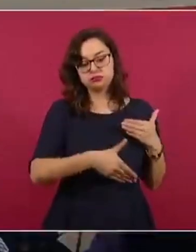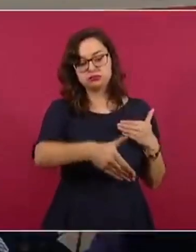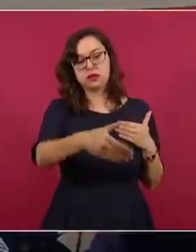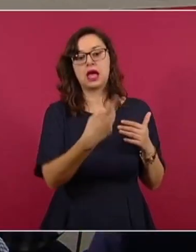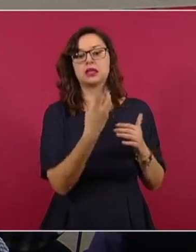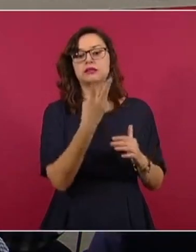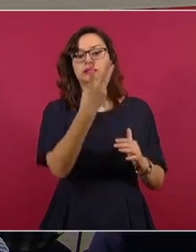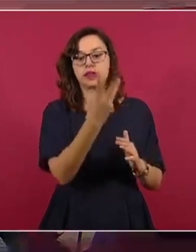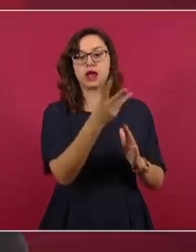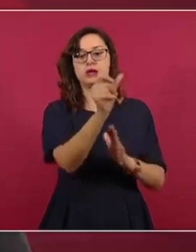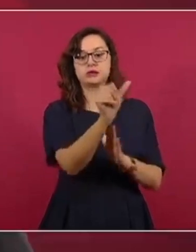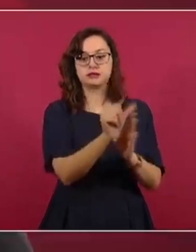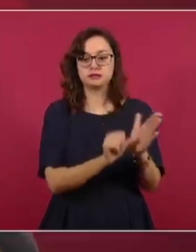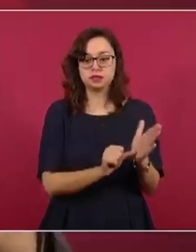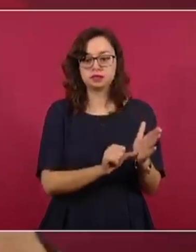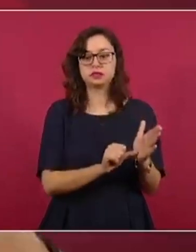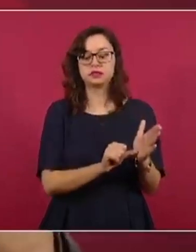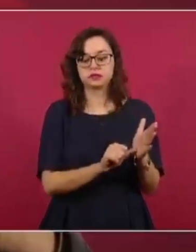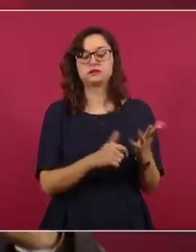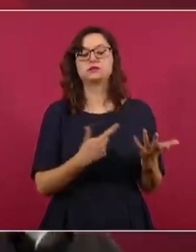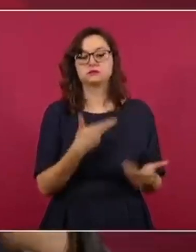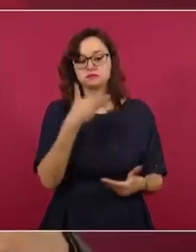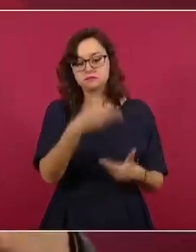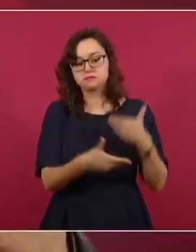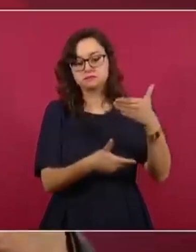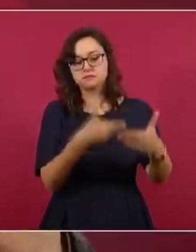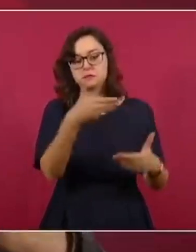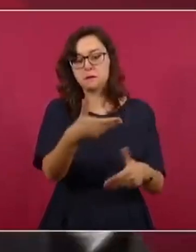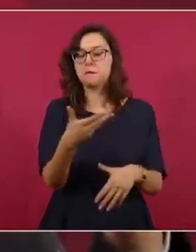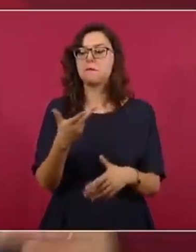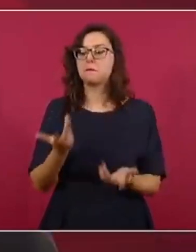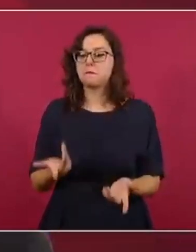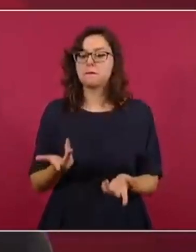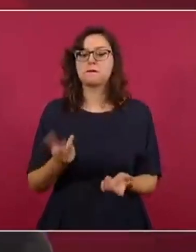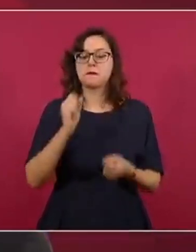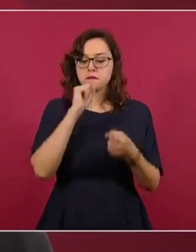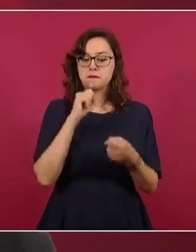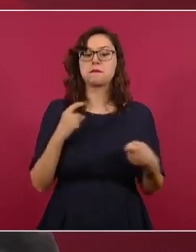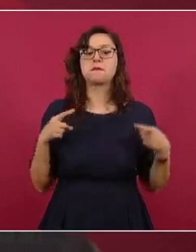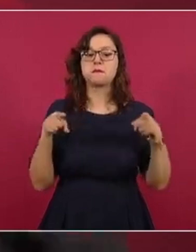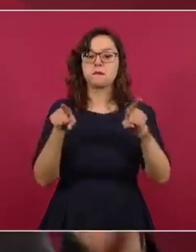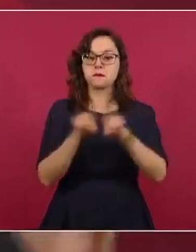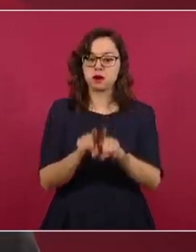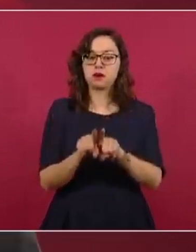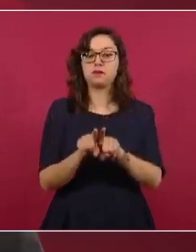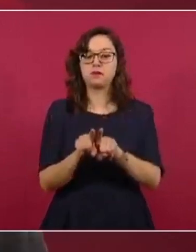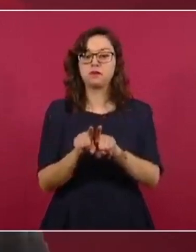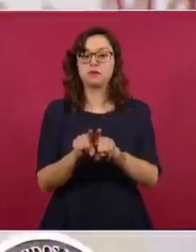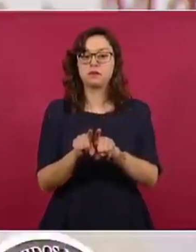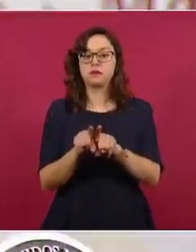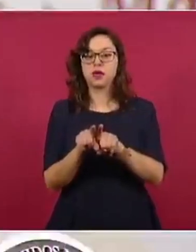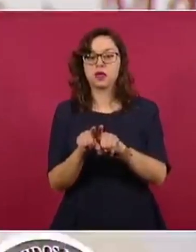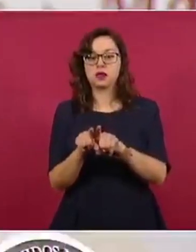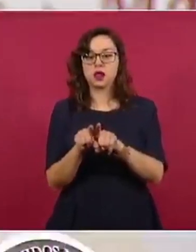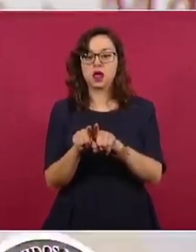meses se va a regularizar también el que vuele al Aeropuerto Felipe Ángeles y se trasladen todas las